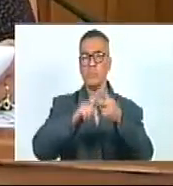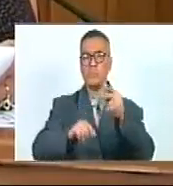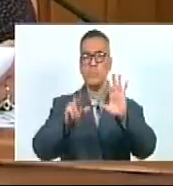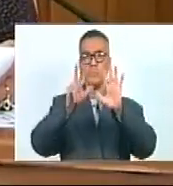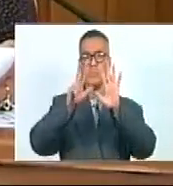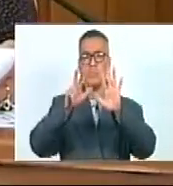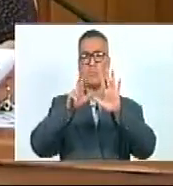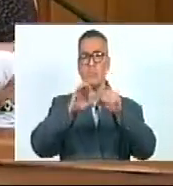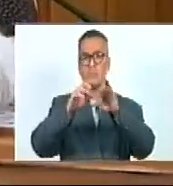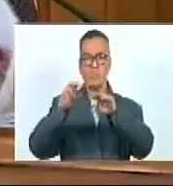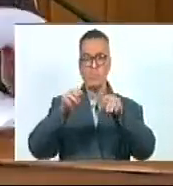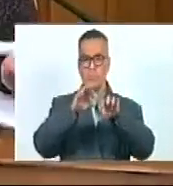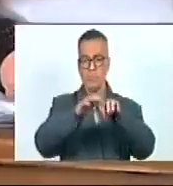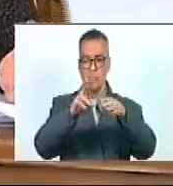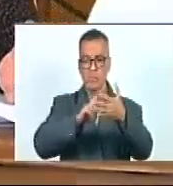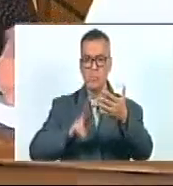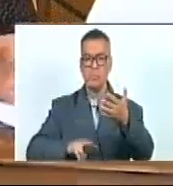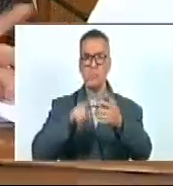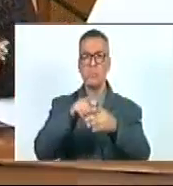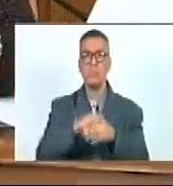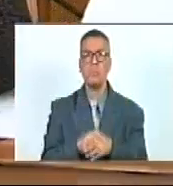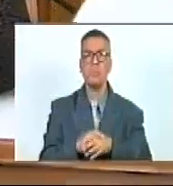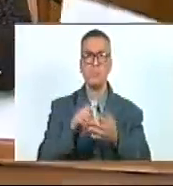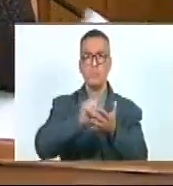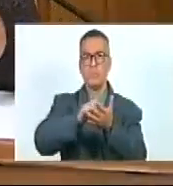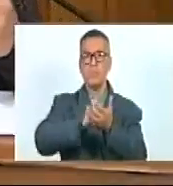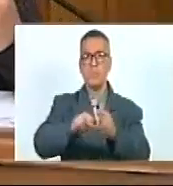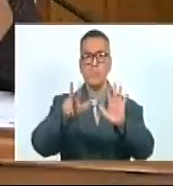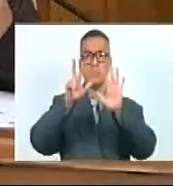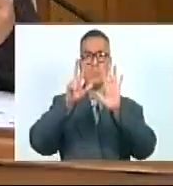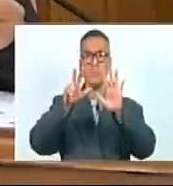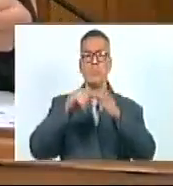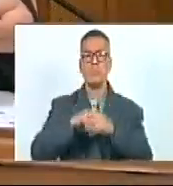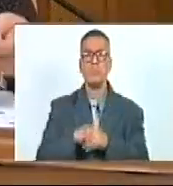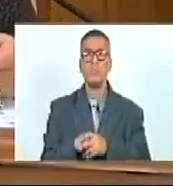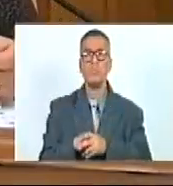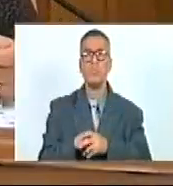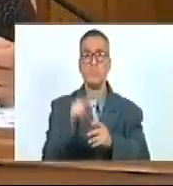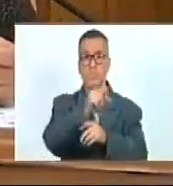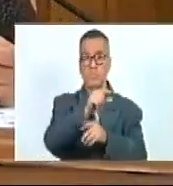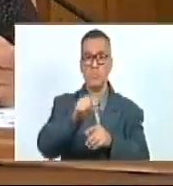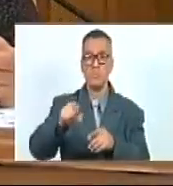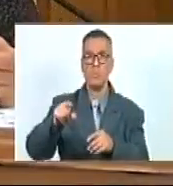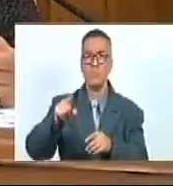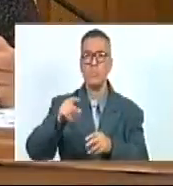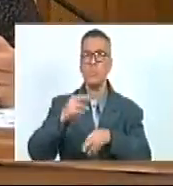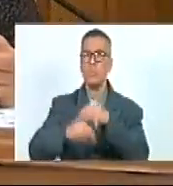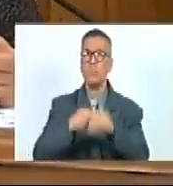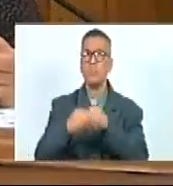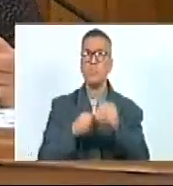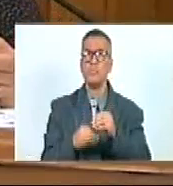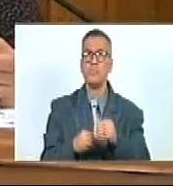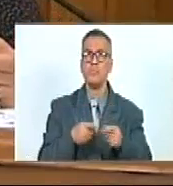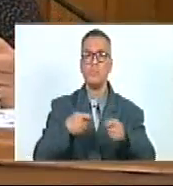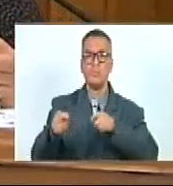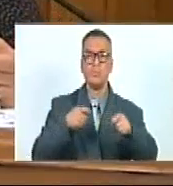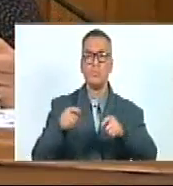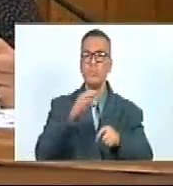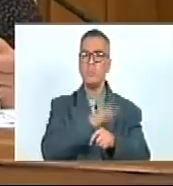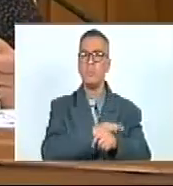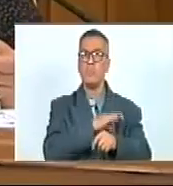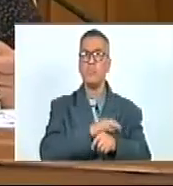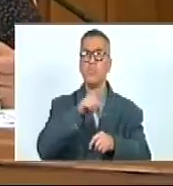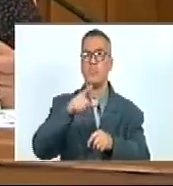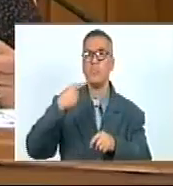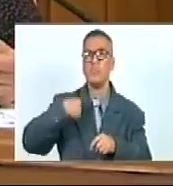8, quedando redactado de la siguiente manera. Artículo 8. Las personas que ejercen la Contraloría Social